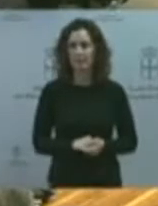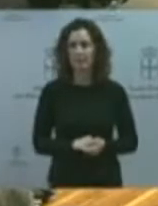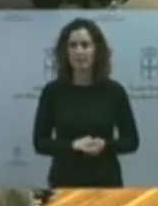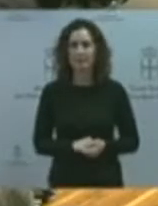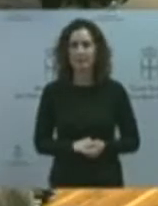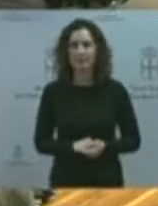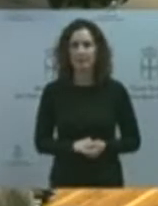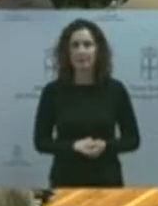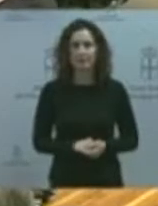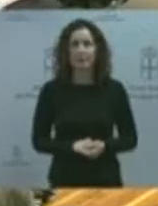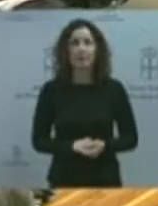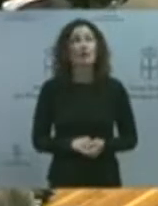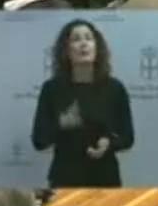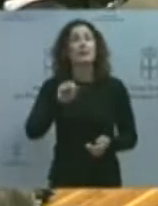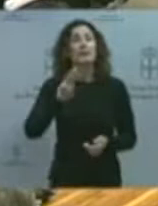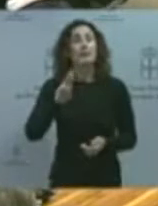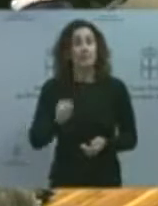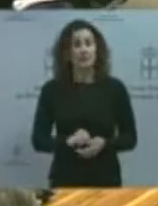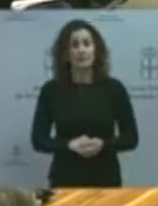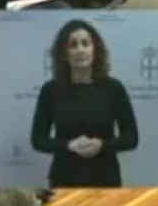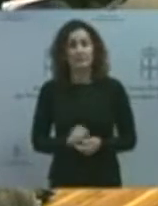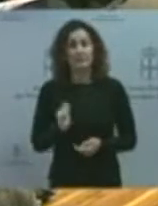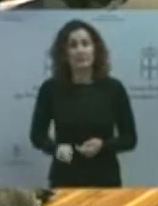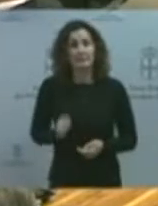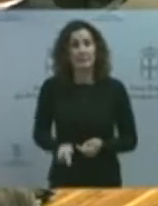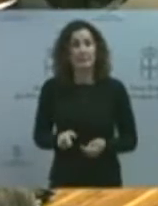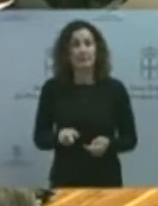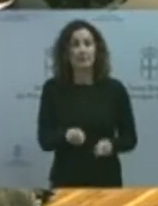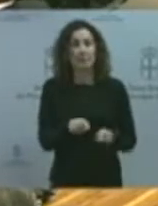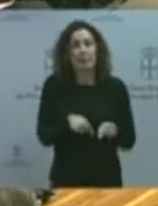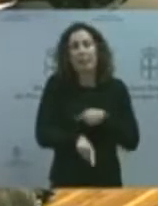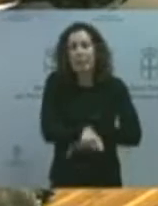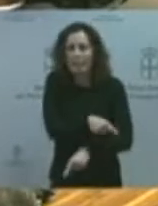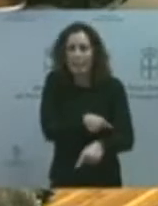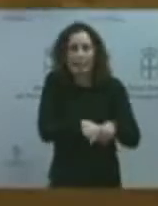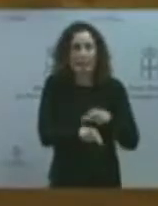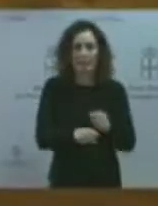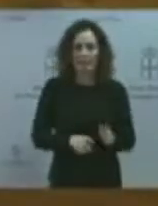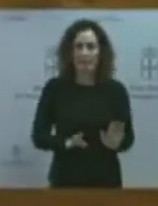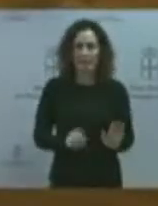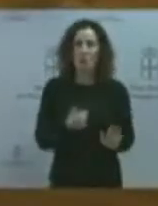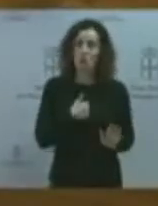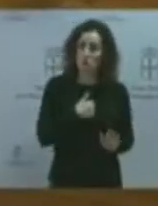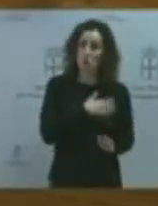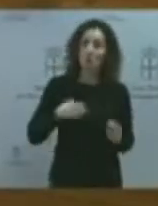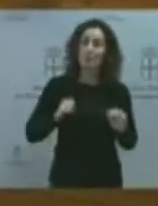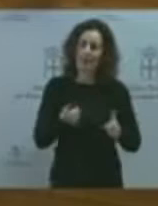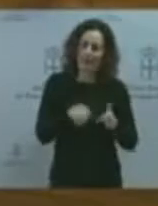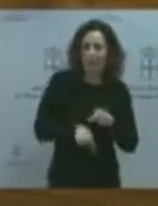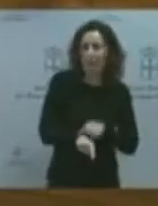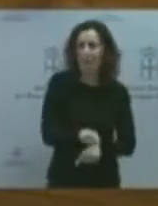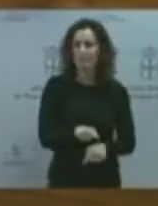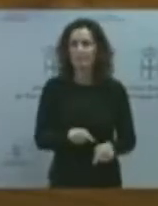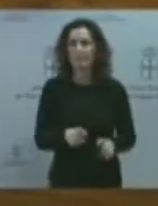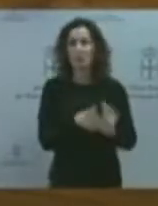como está acostumbrado a meter choricetes por el medio de cualquier pregunta yo voy a empezar por ahí. Con respecto a Febe ya hablaremos. Tiempo habrá de